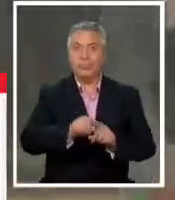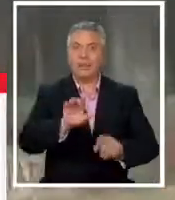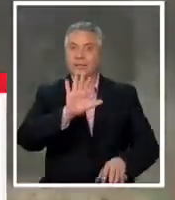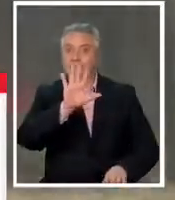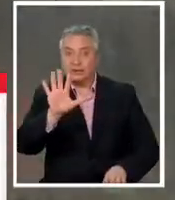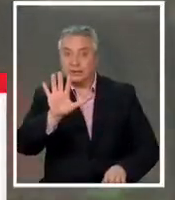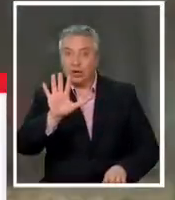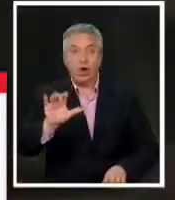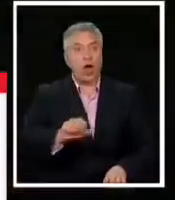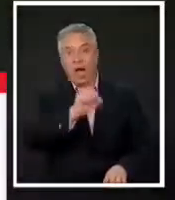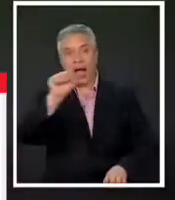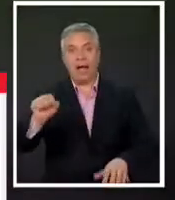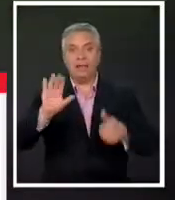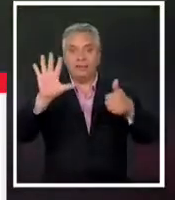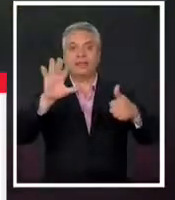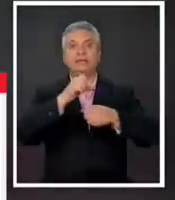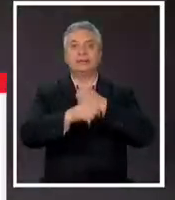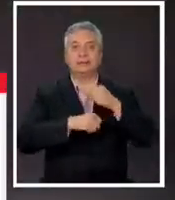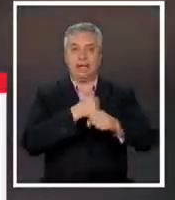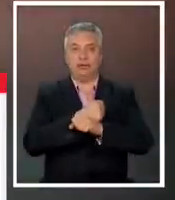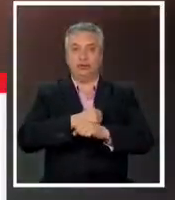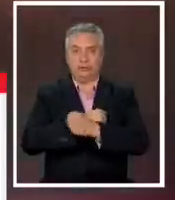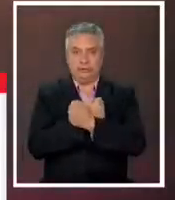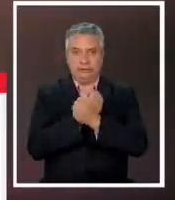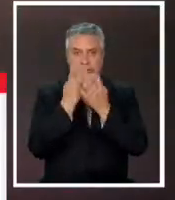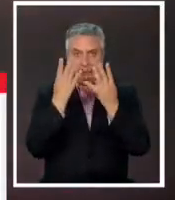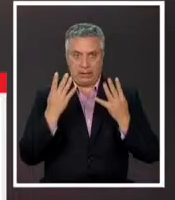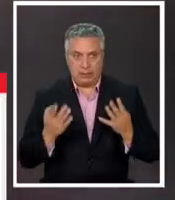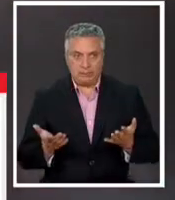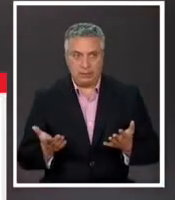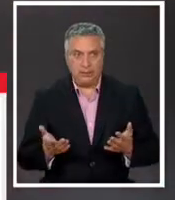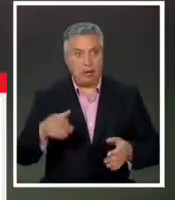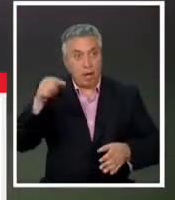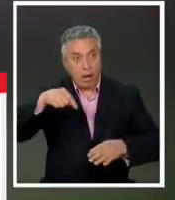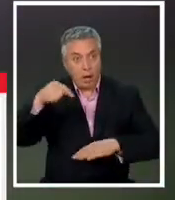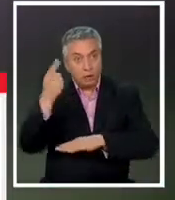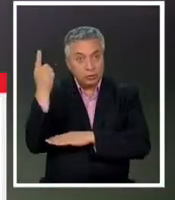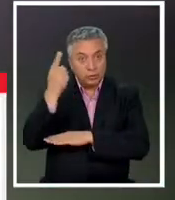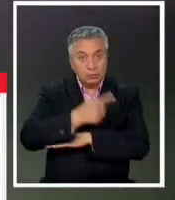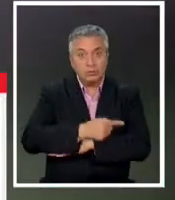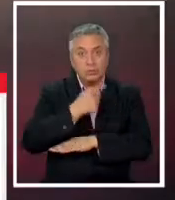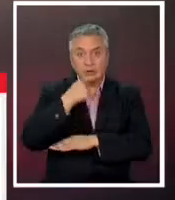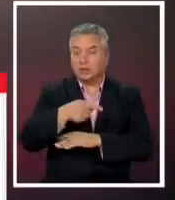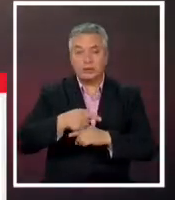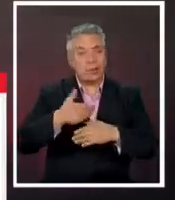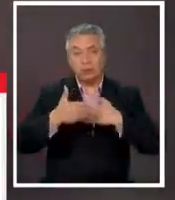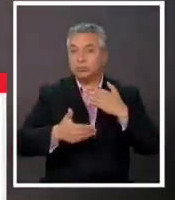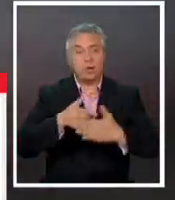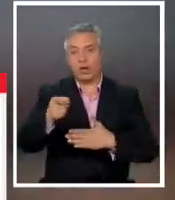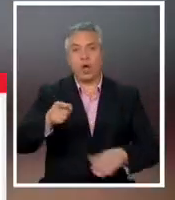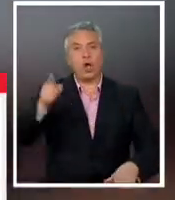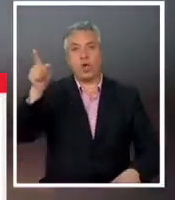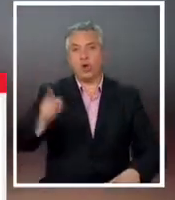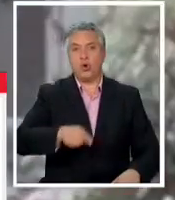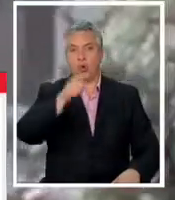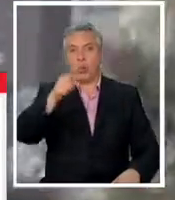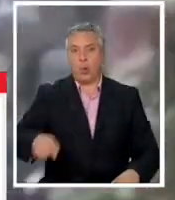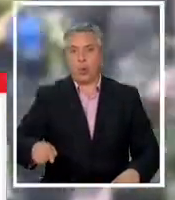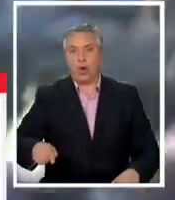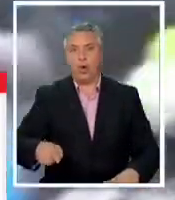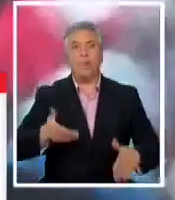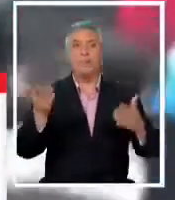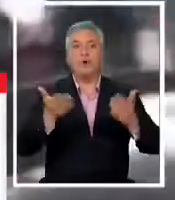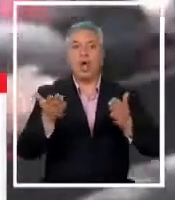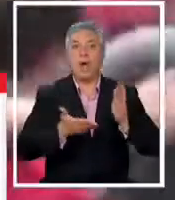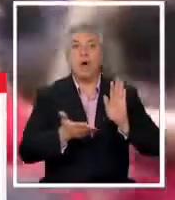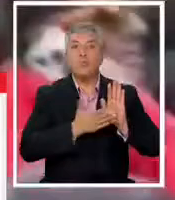5 a 6 años de cárcel durante esta jornada la Corte Suprema decretó la anulidad del procedimiento al considerar que las